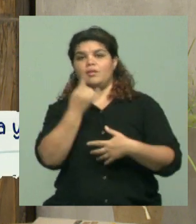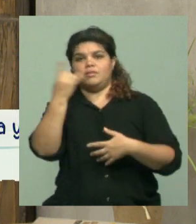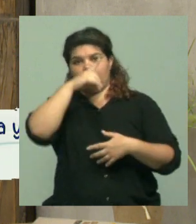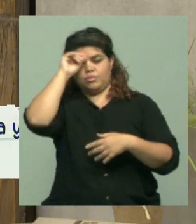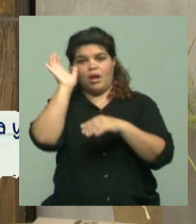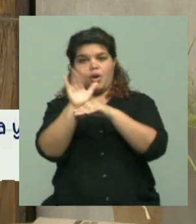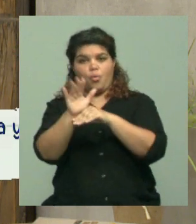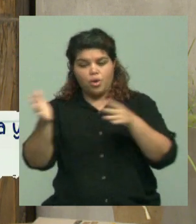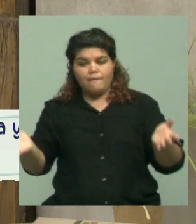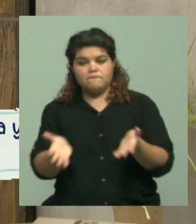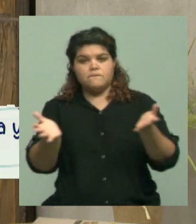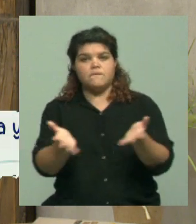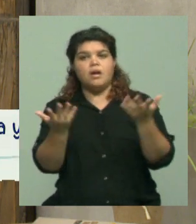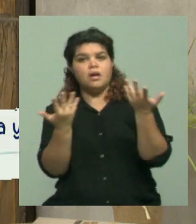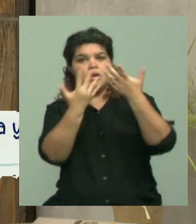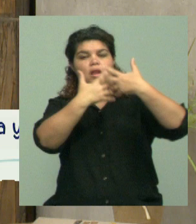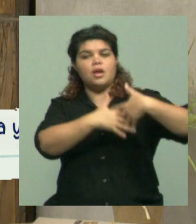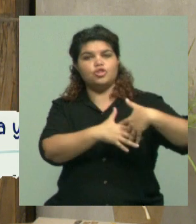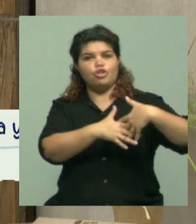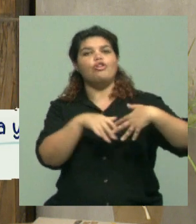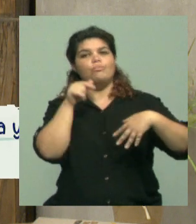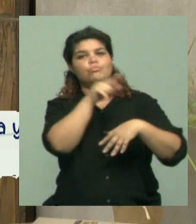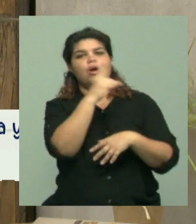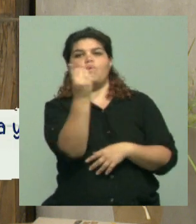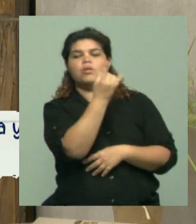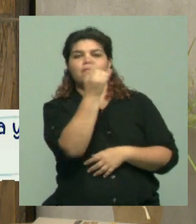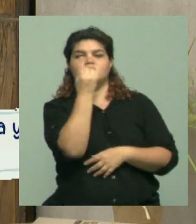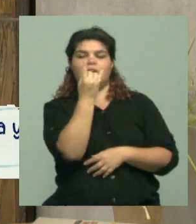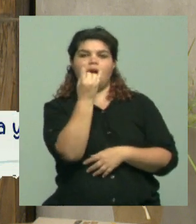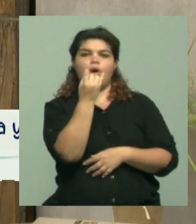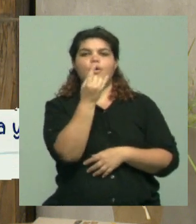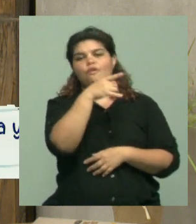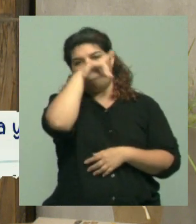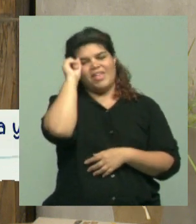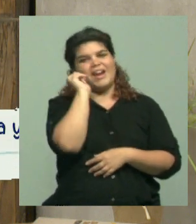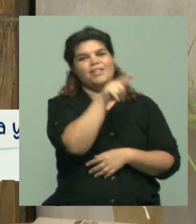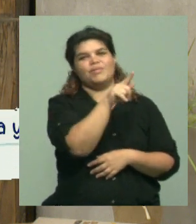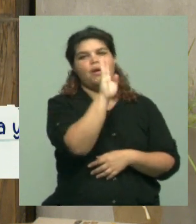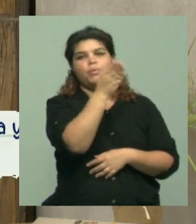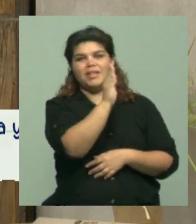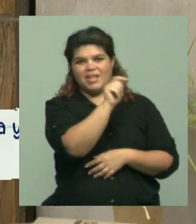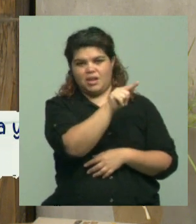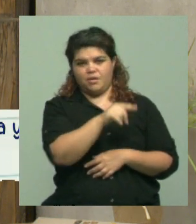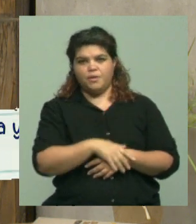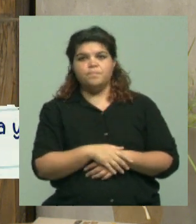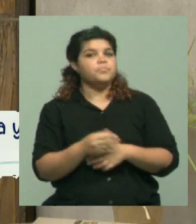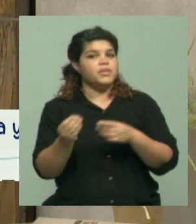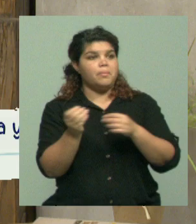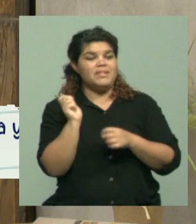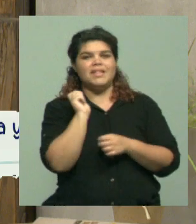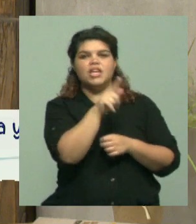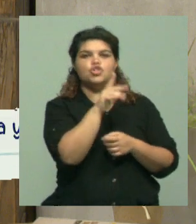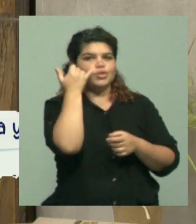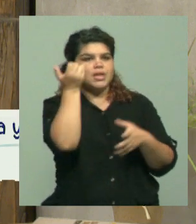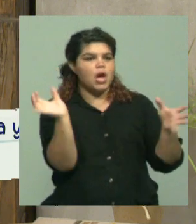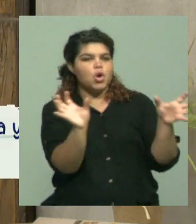es por eso, bueno, hemos establecido relaciones académicas con la Universidad Federal de Minas Gerais. Es importante esa universidad porque ellos desarrollaron, un